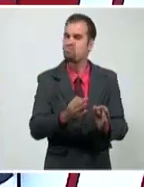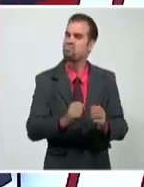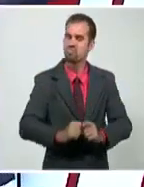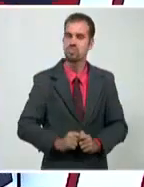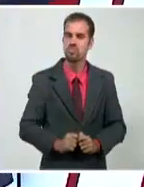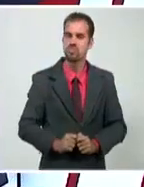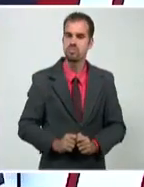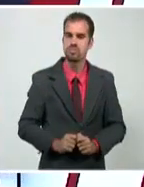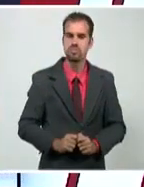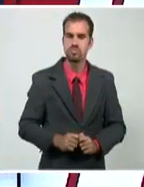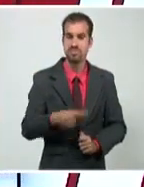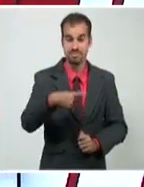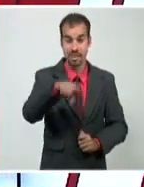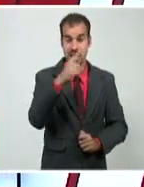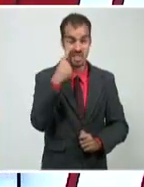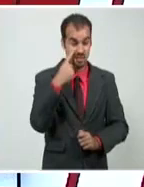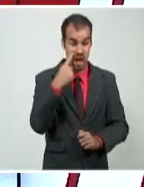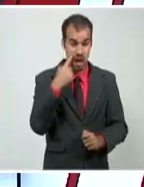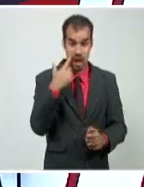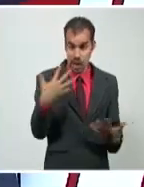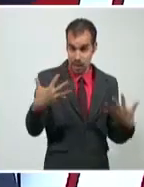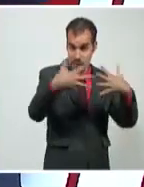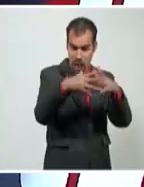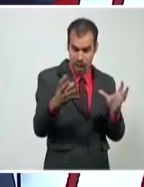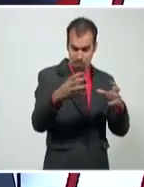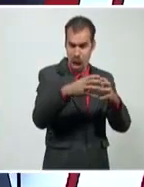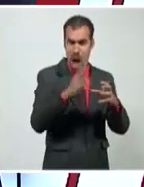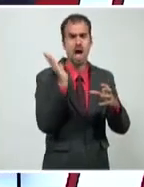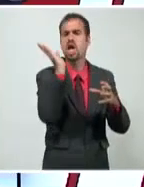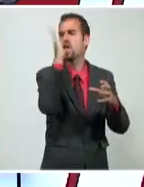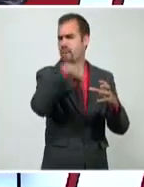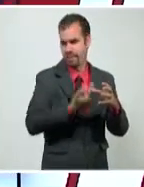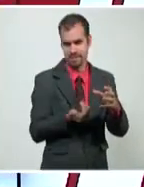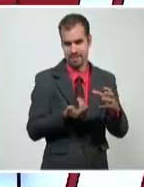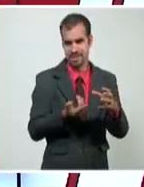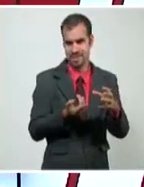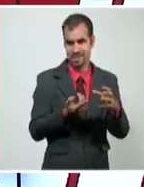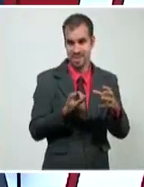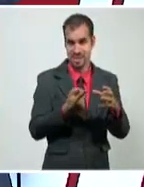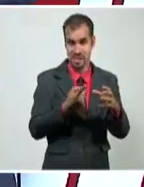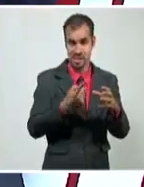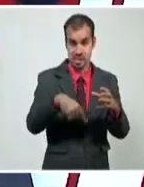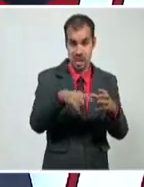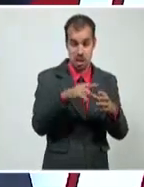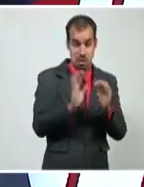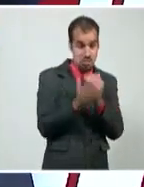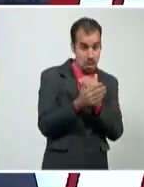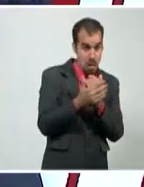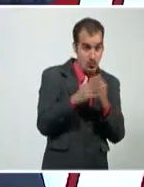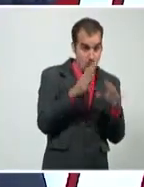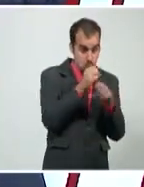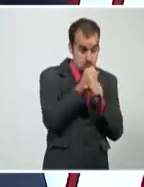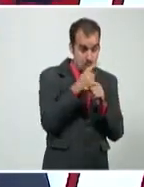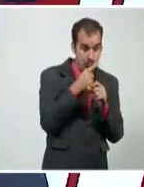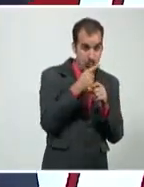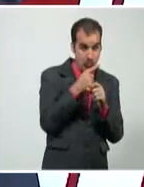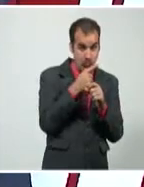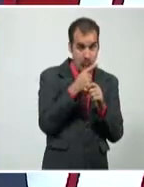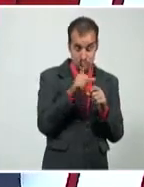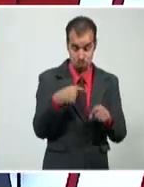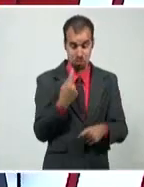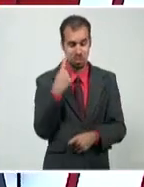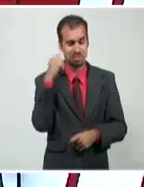tienen serios problemas de unidad entre ellos y que estamos recibiendo información todo el tiempo de lo que organizan, de lo que pretenden hacer.